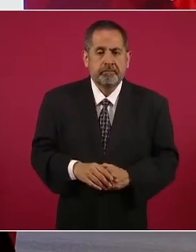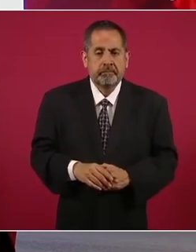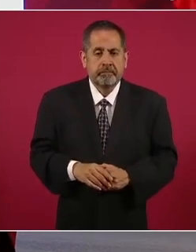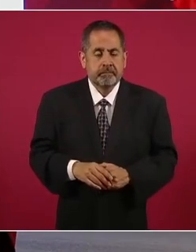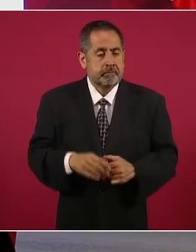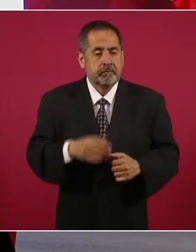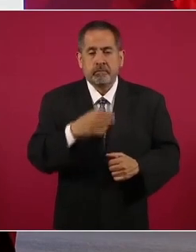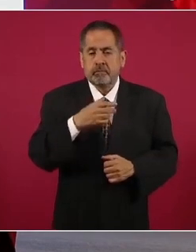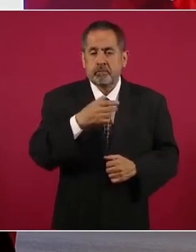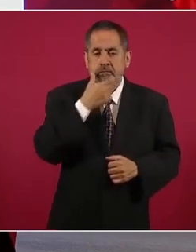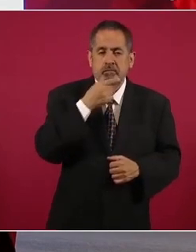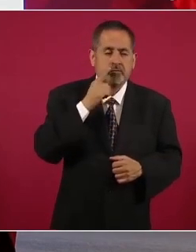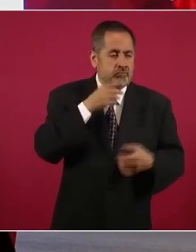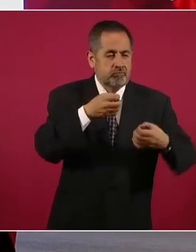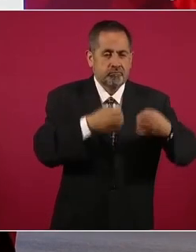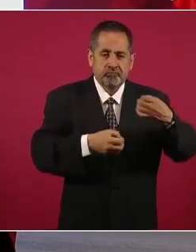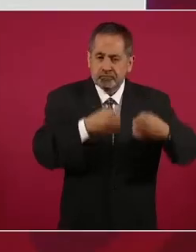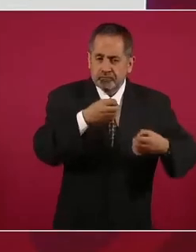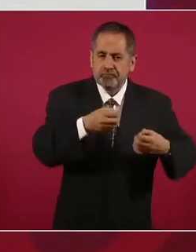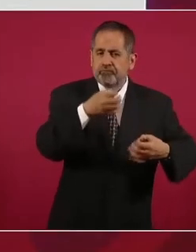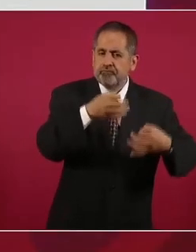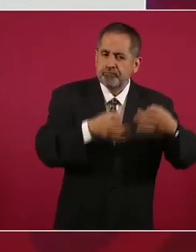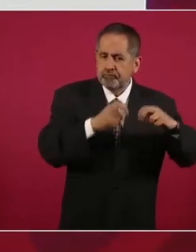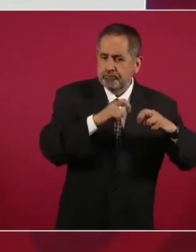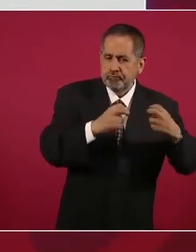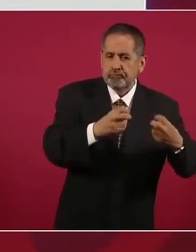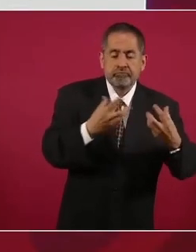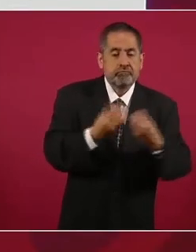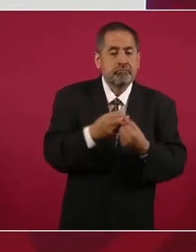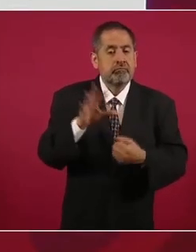jueces y magistrados, 40,